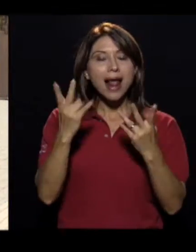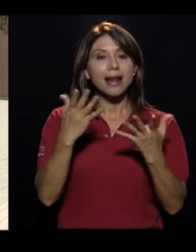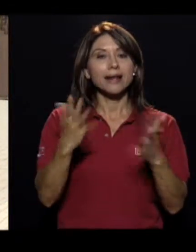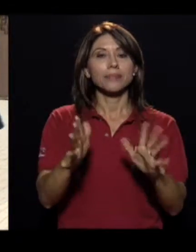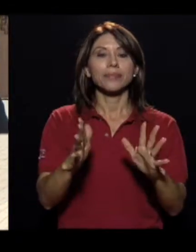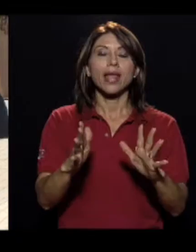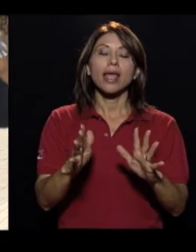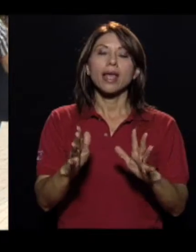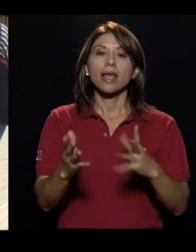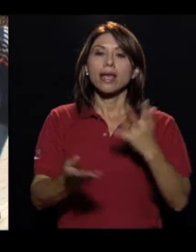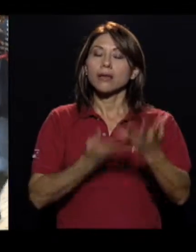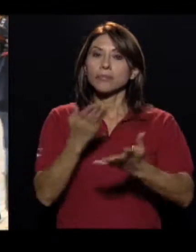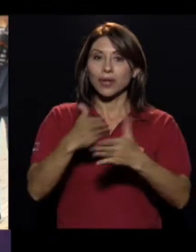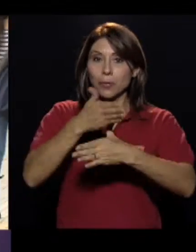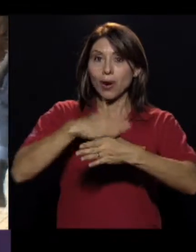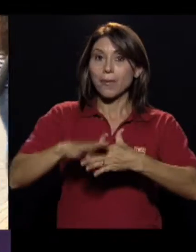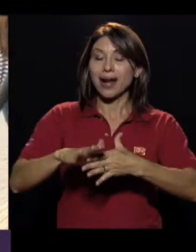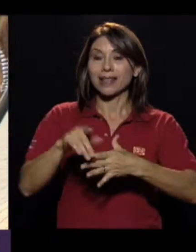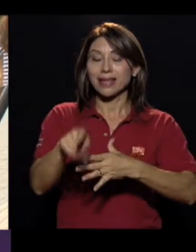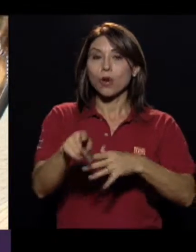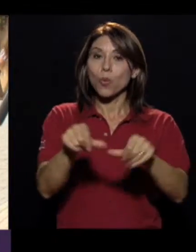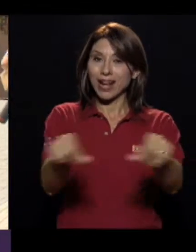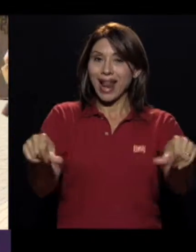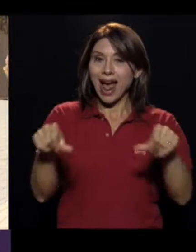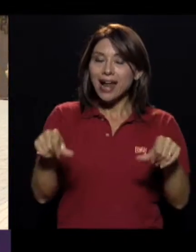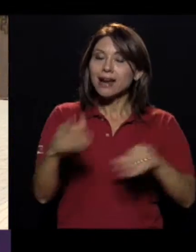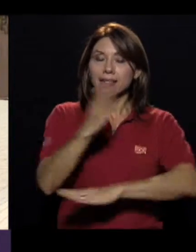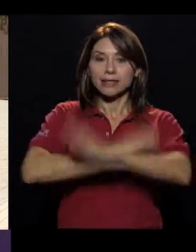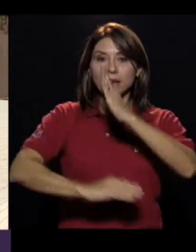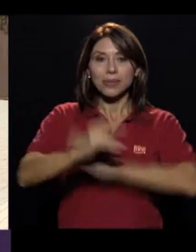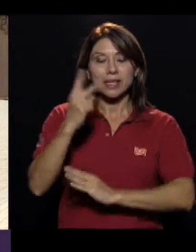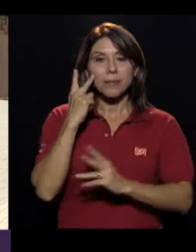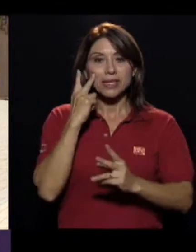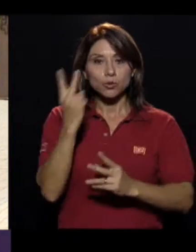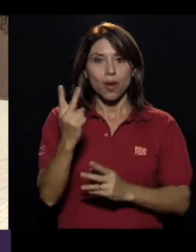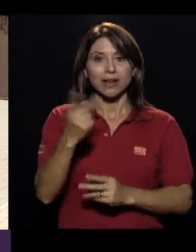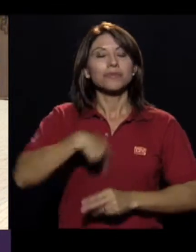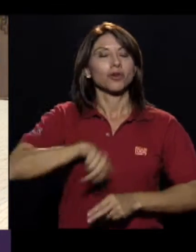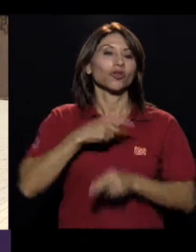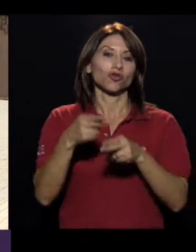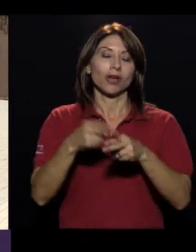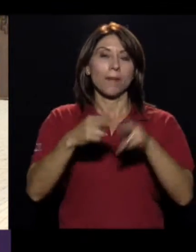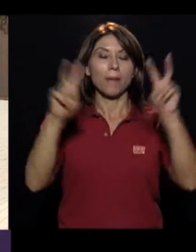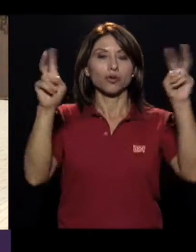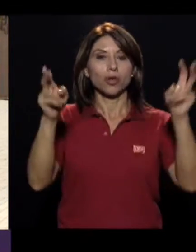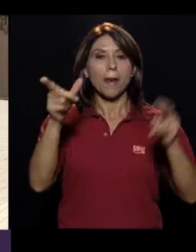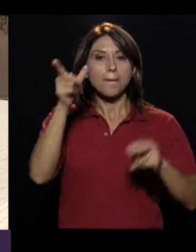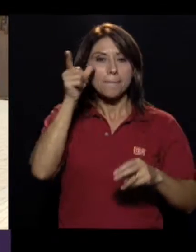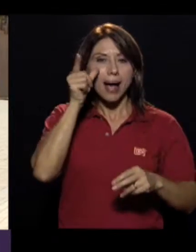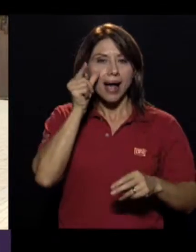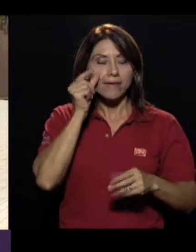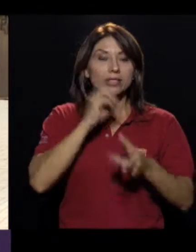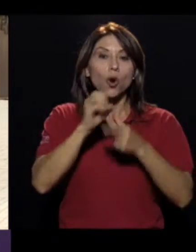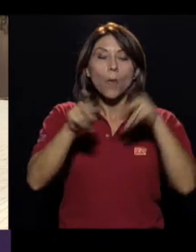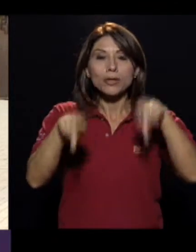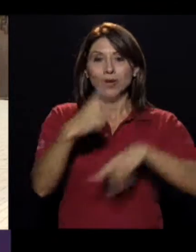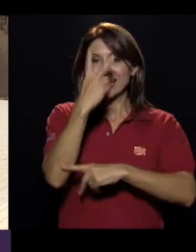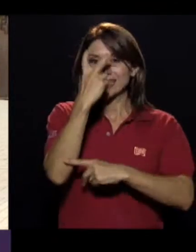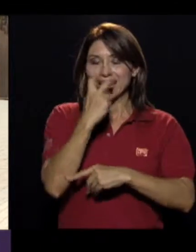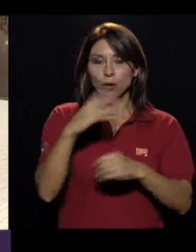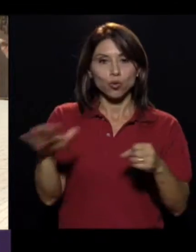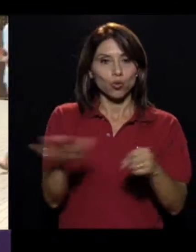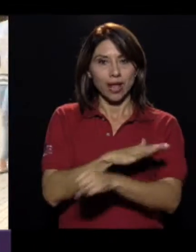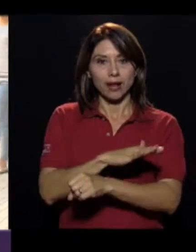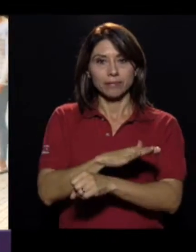clasifica, digamos, en la parte de lo que es propiamente de la discapacidad visual, o nosotros la llamamos baja visión, o el ciego